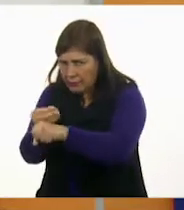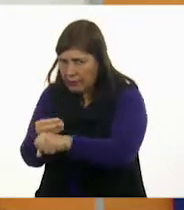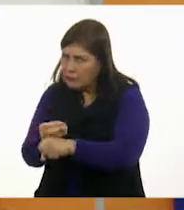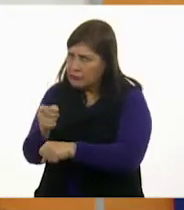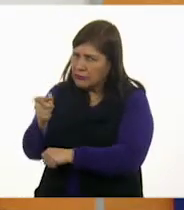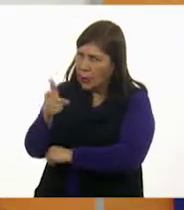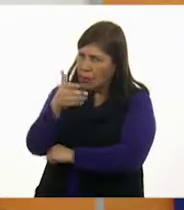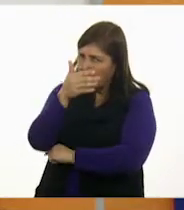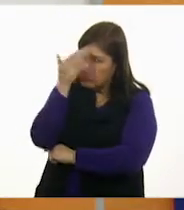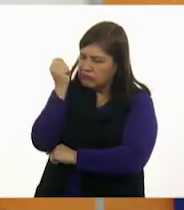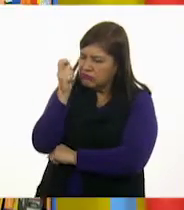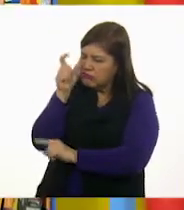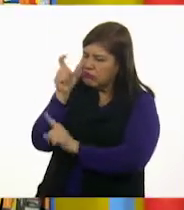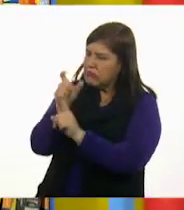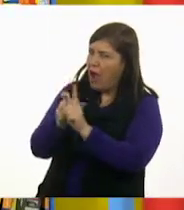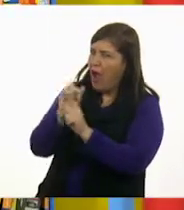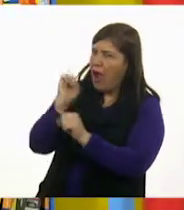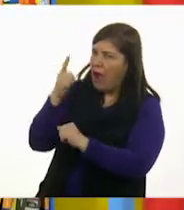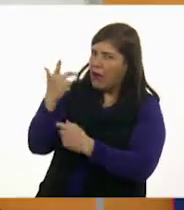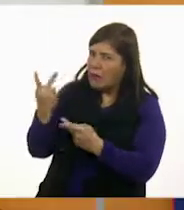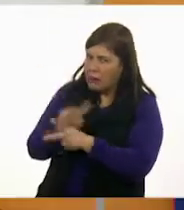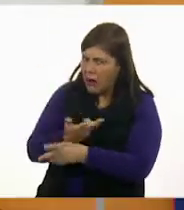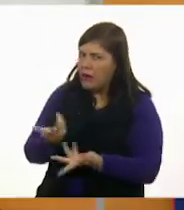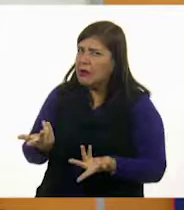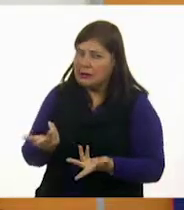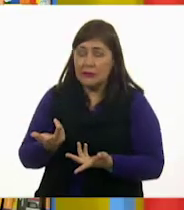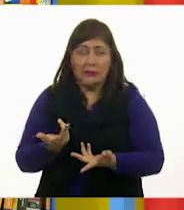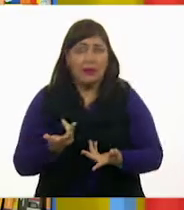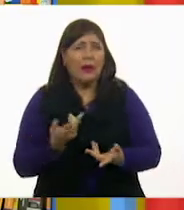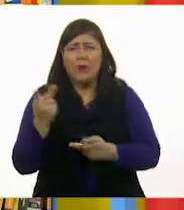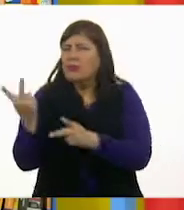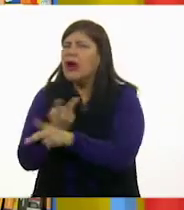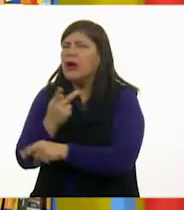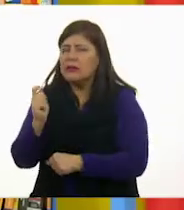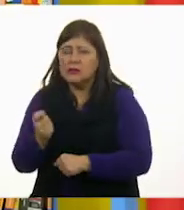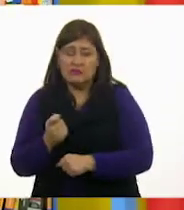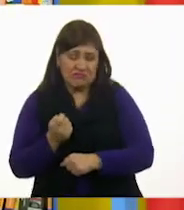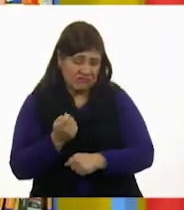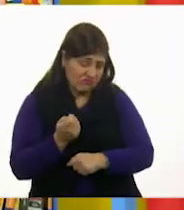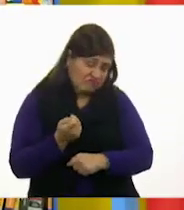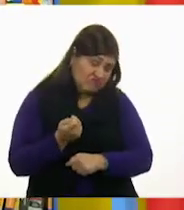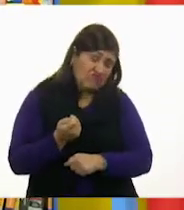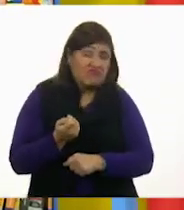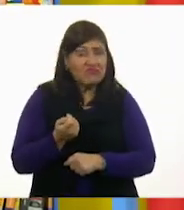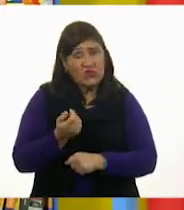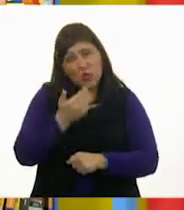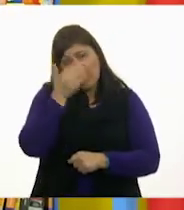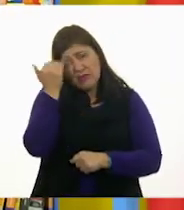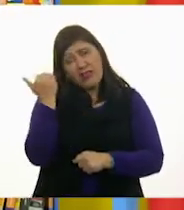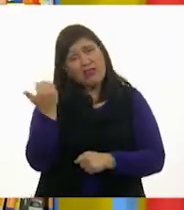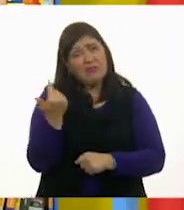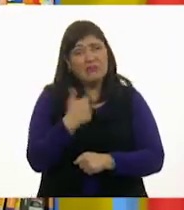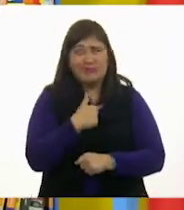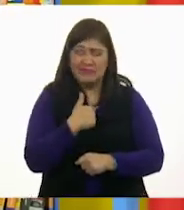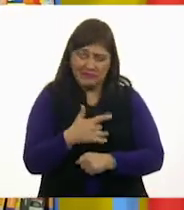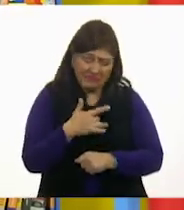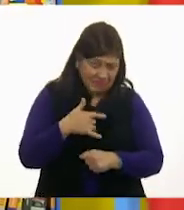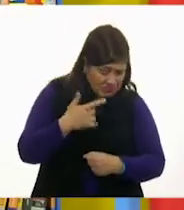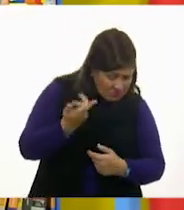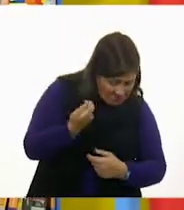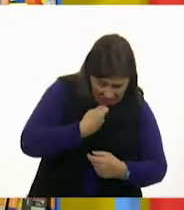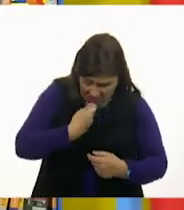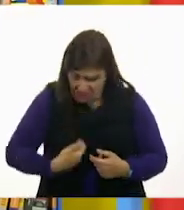sabías lo que tenías. Pues es... ¿Qué es lo que te pasa? Pues no sé, no sé, no me siento muy bien. Y